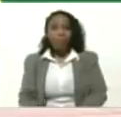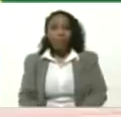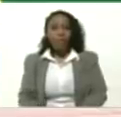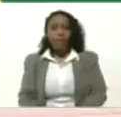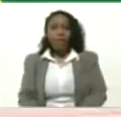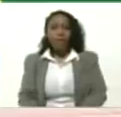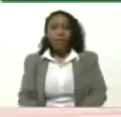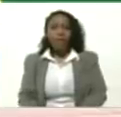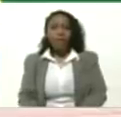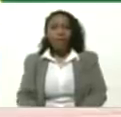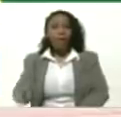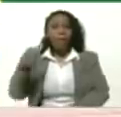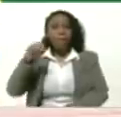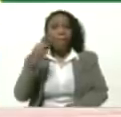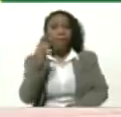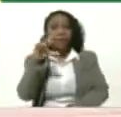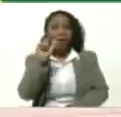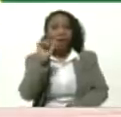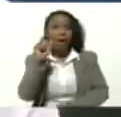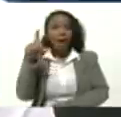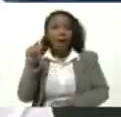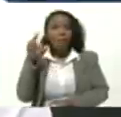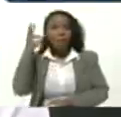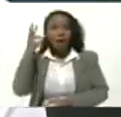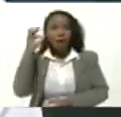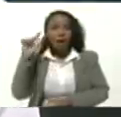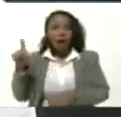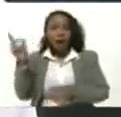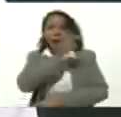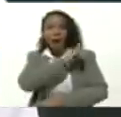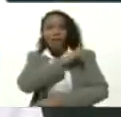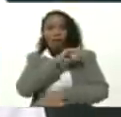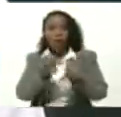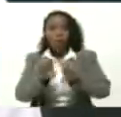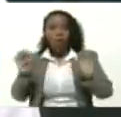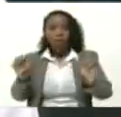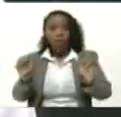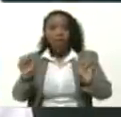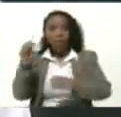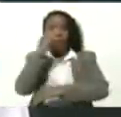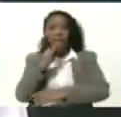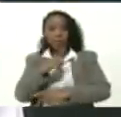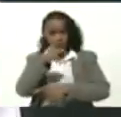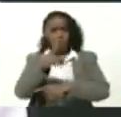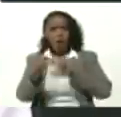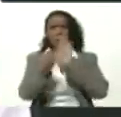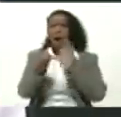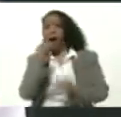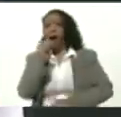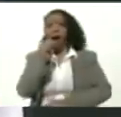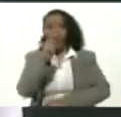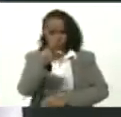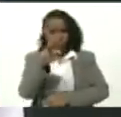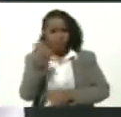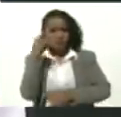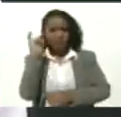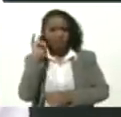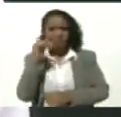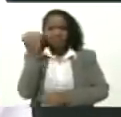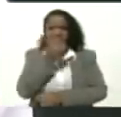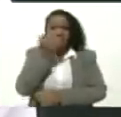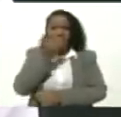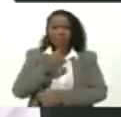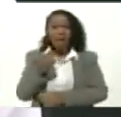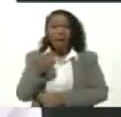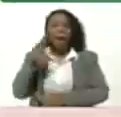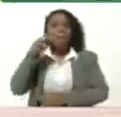Jefa de la zona Educativa De Varina Tú cantas ¿Verdad Mirla? Mirla